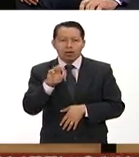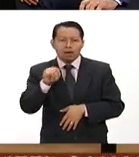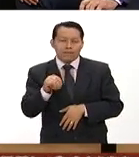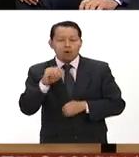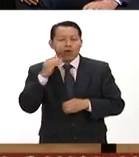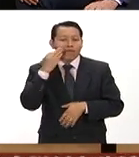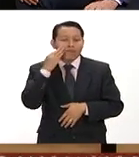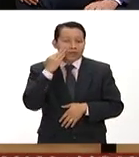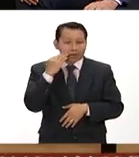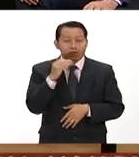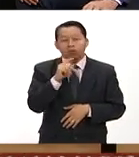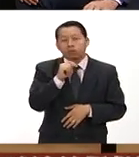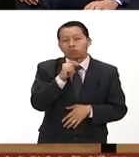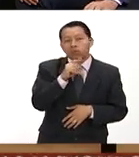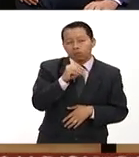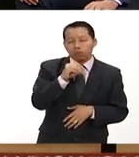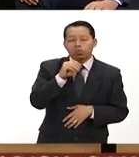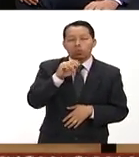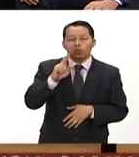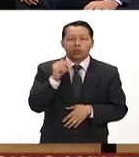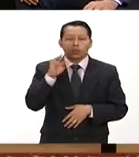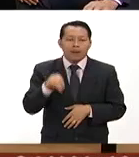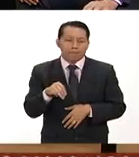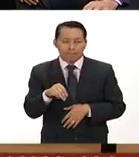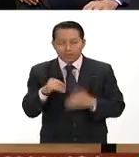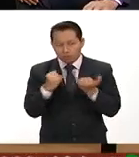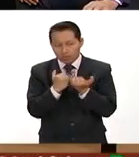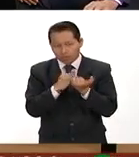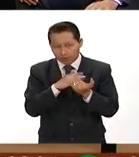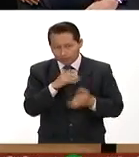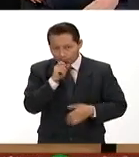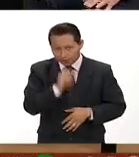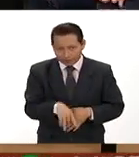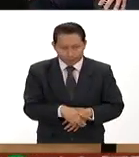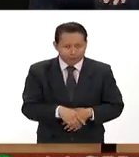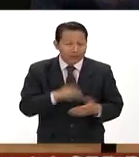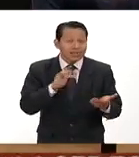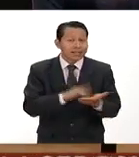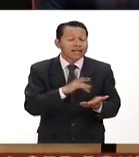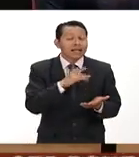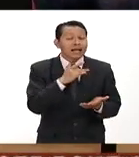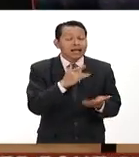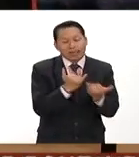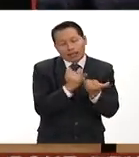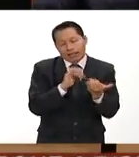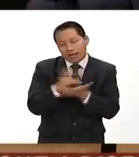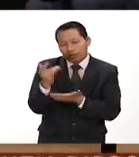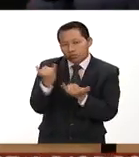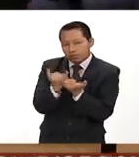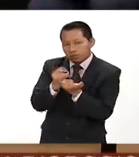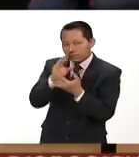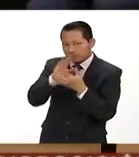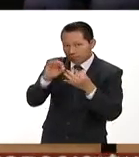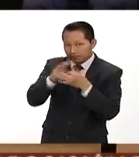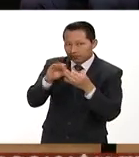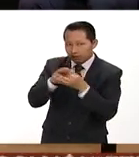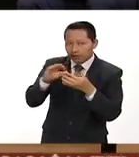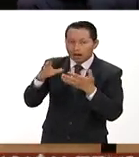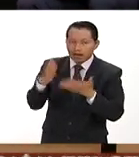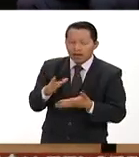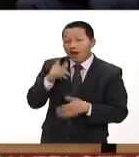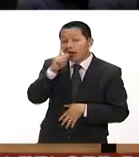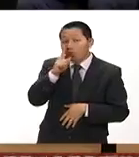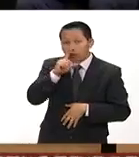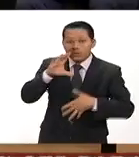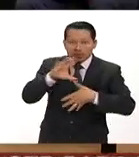en facebook puik unam que son las iniciales gracias Juan Mario Pérez por hablarnos de este festival de poesía las lenguas de América